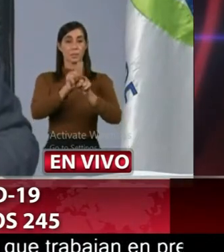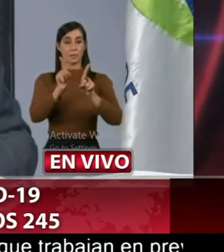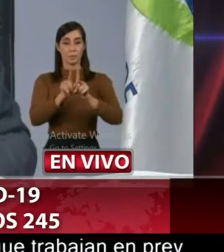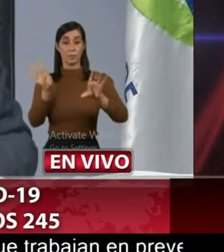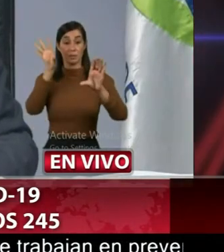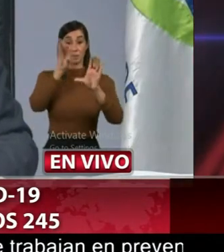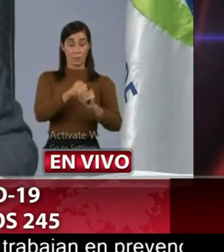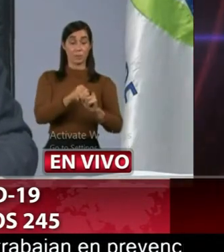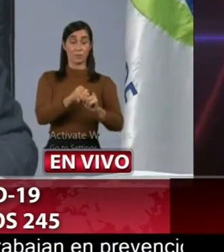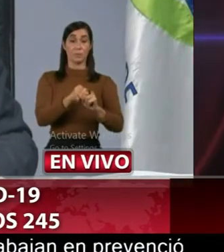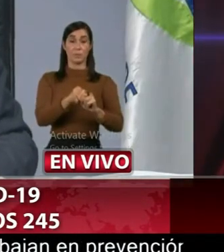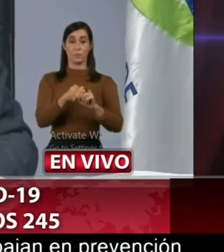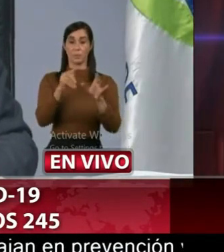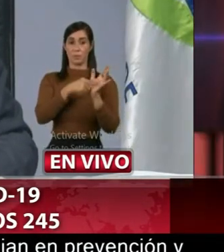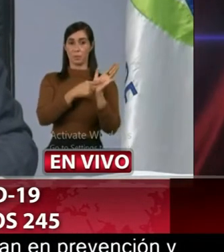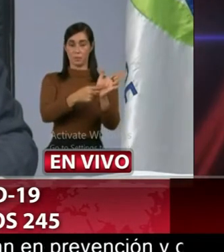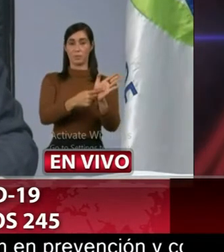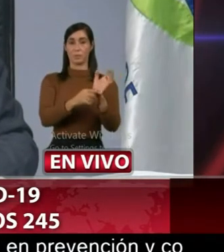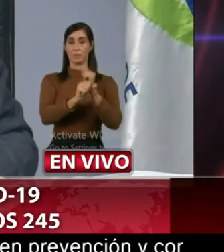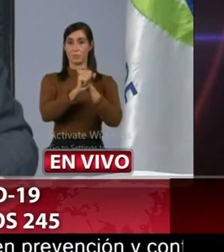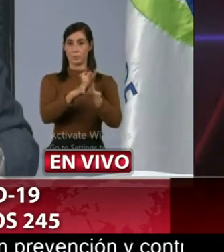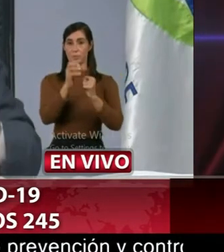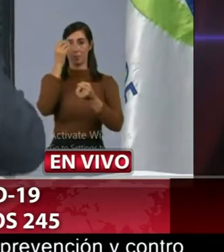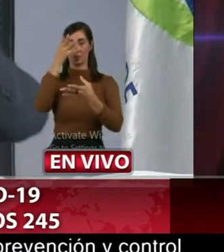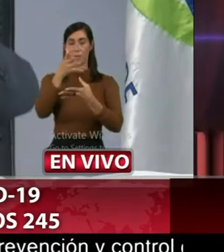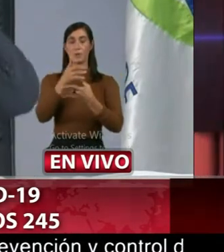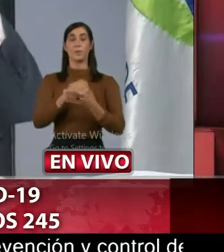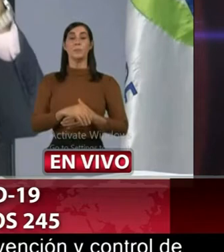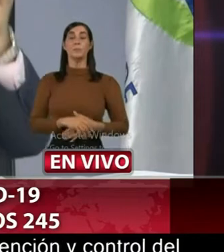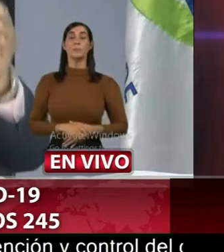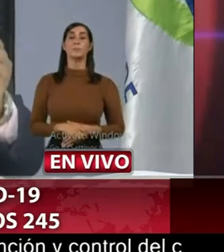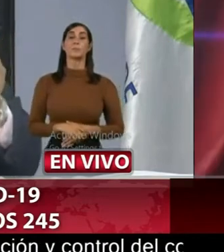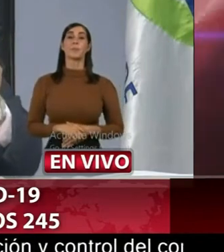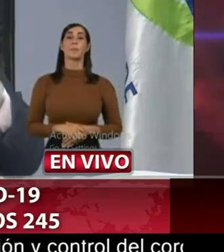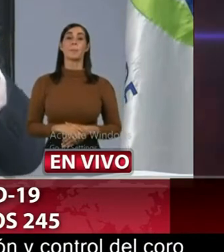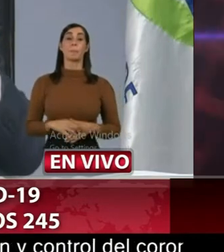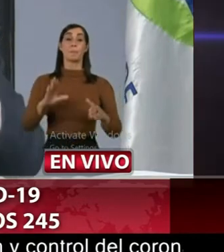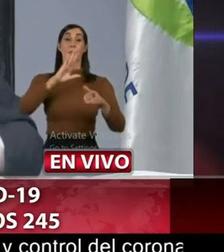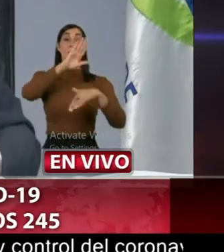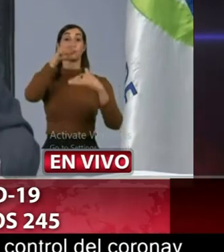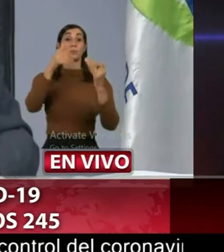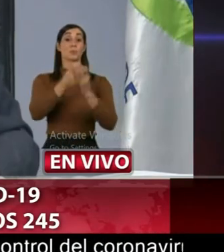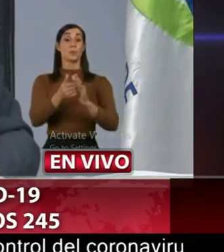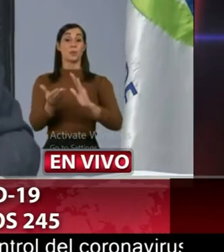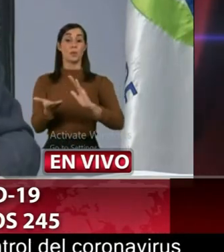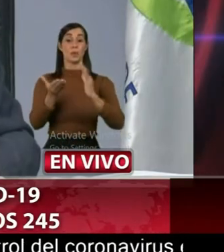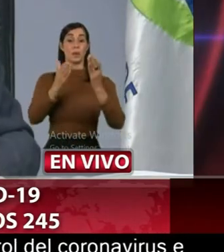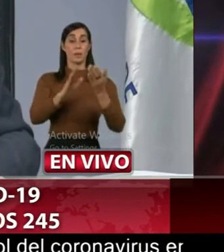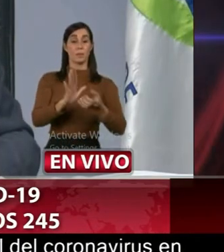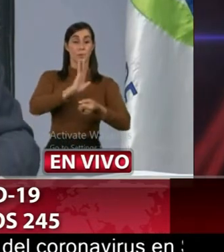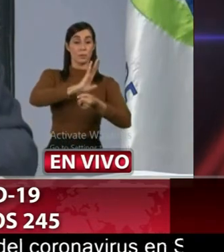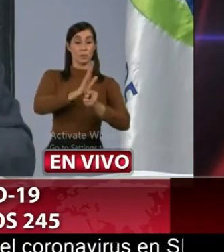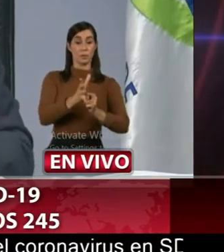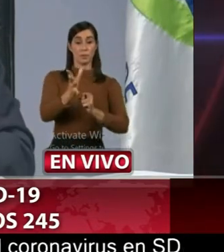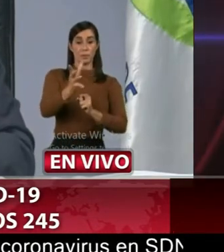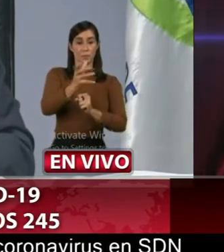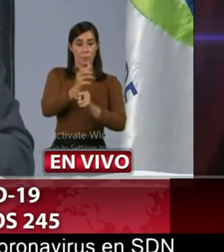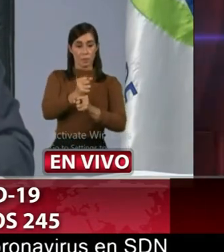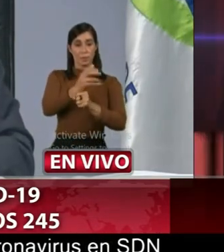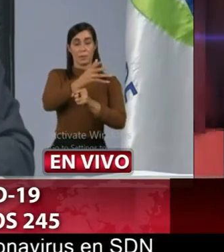incluido aquí de manera que todas las muertes se recogen en el país